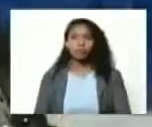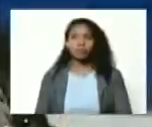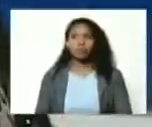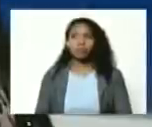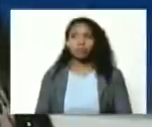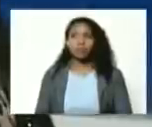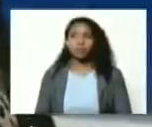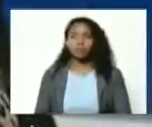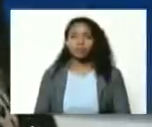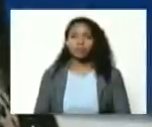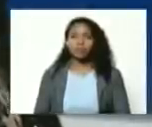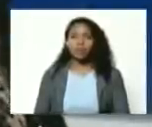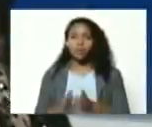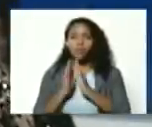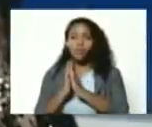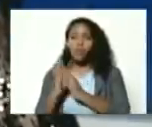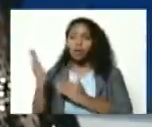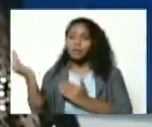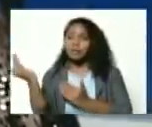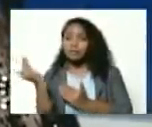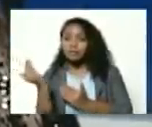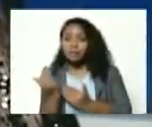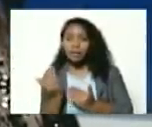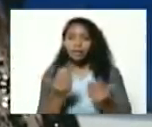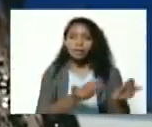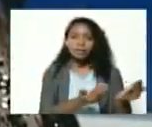si se acercan por aquí por favor